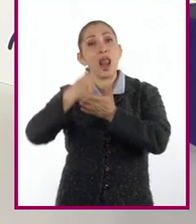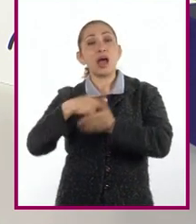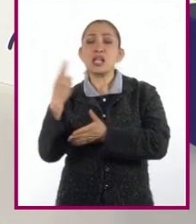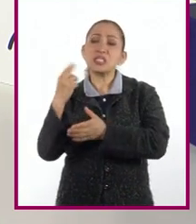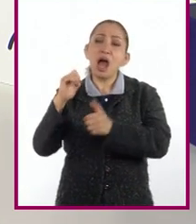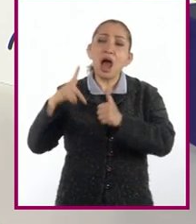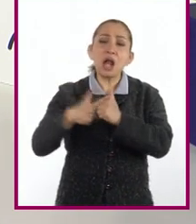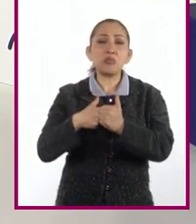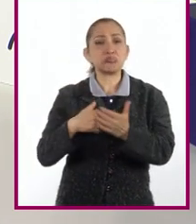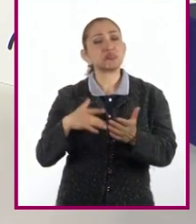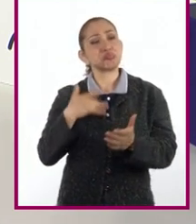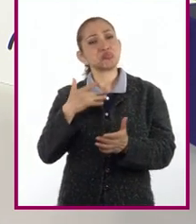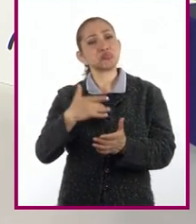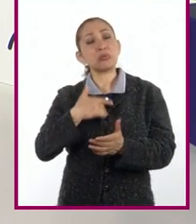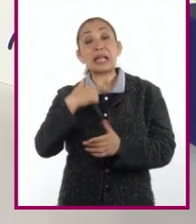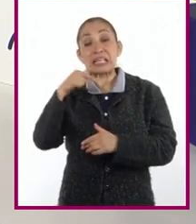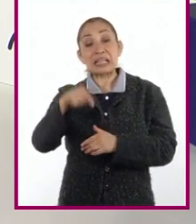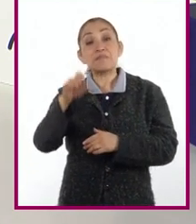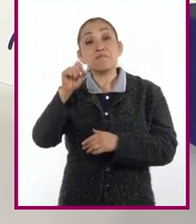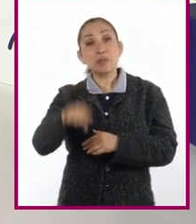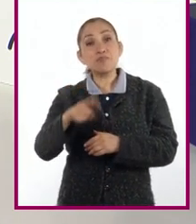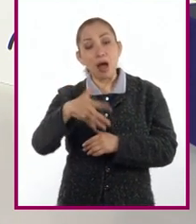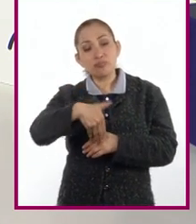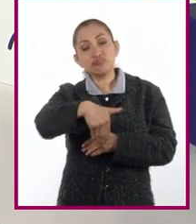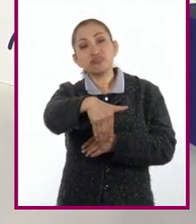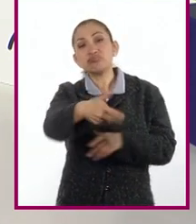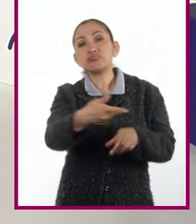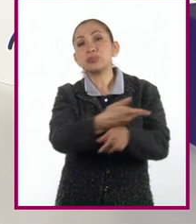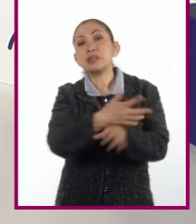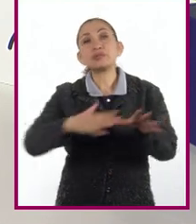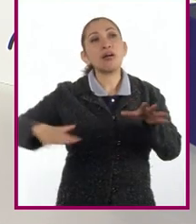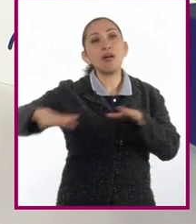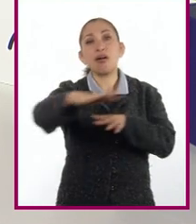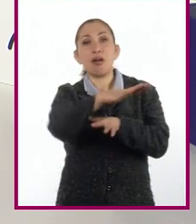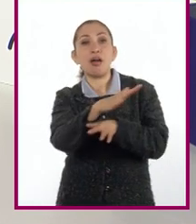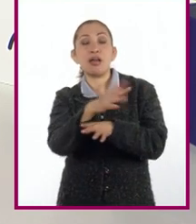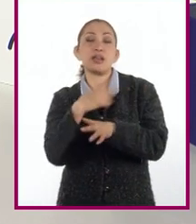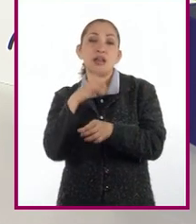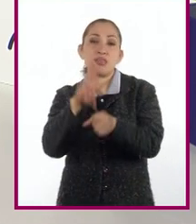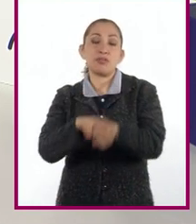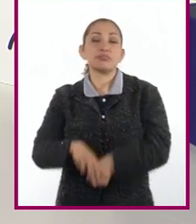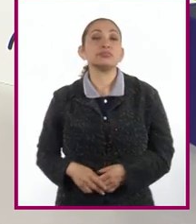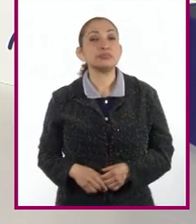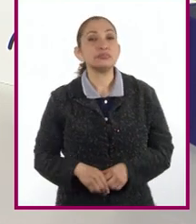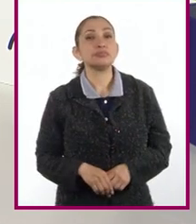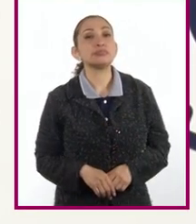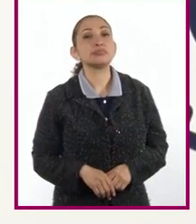necesidades y cómo éstas tienen consecuencias en la sociedad y en la naturaleza.